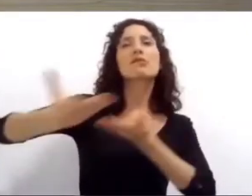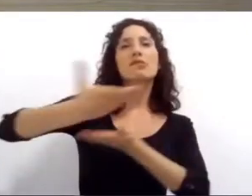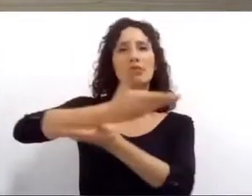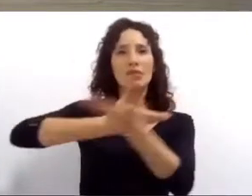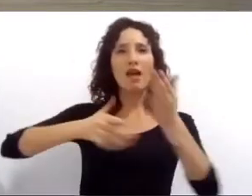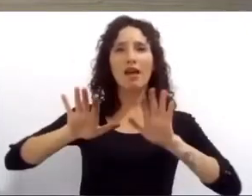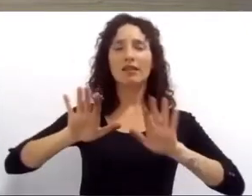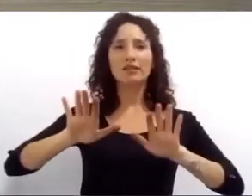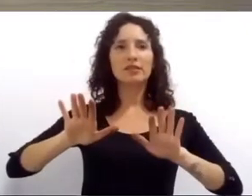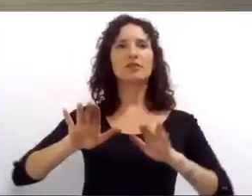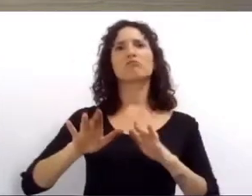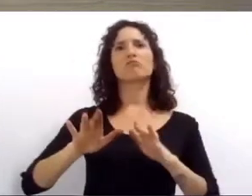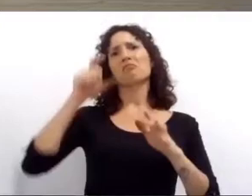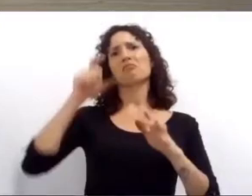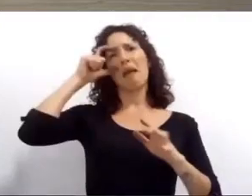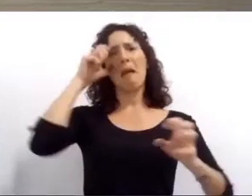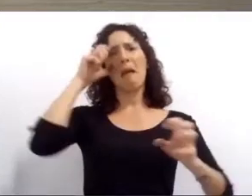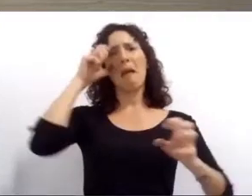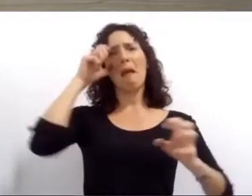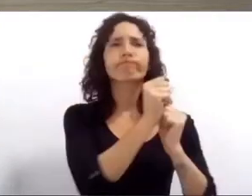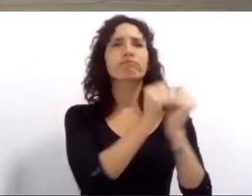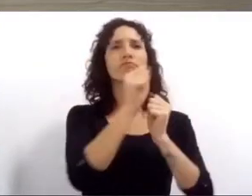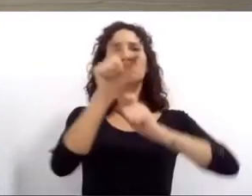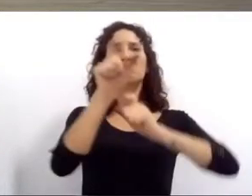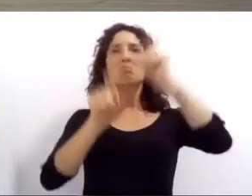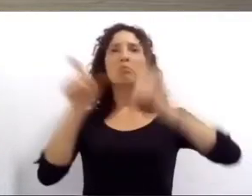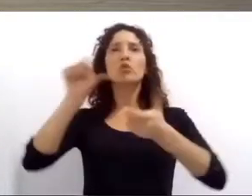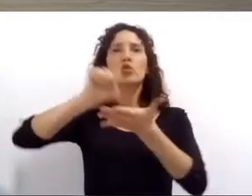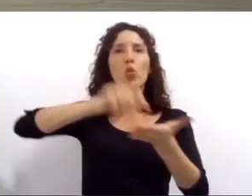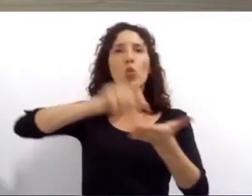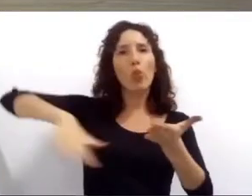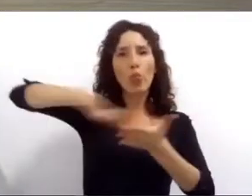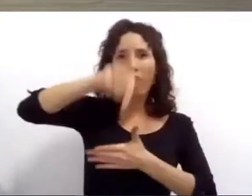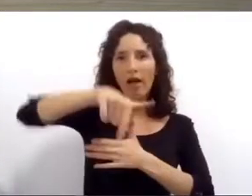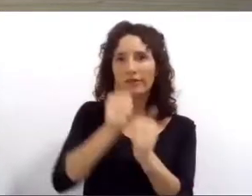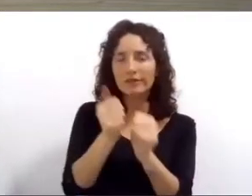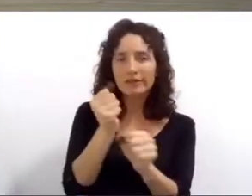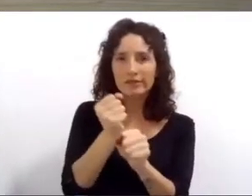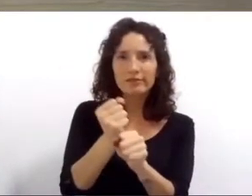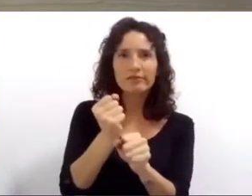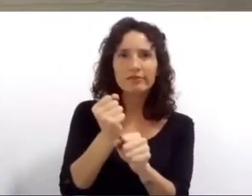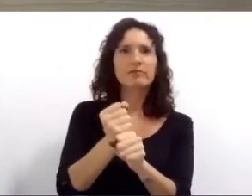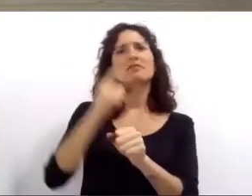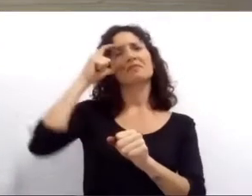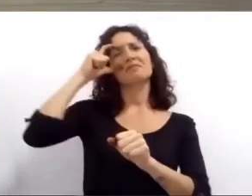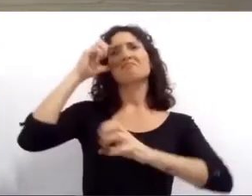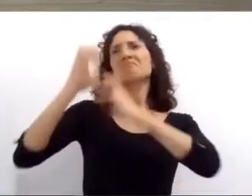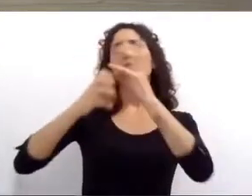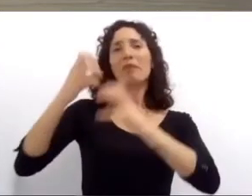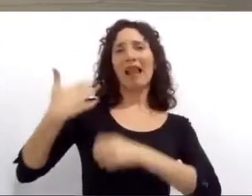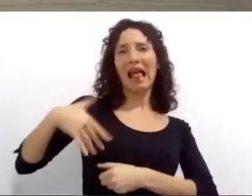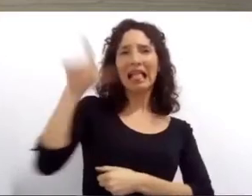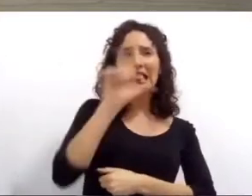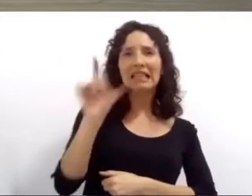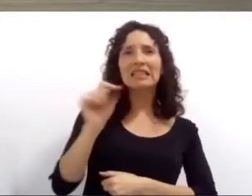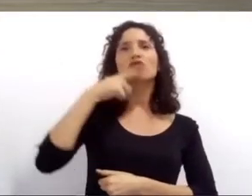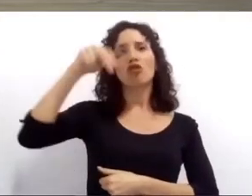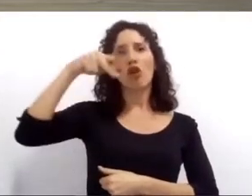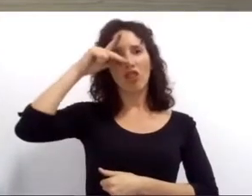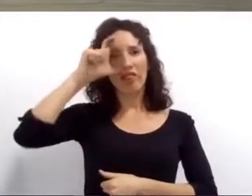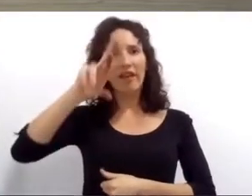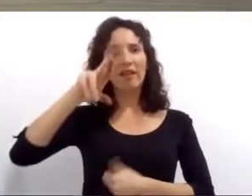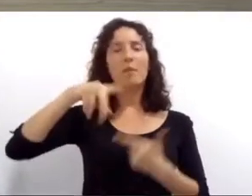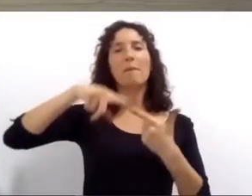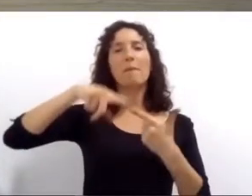escala con empresas y actores locales. El polo tecnológico, la empresa Liliana, empresas textiles como Sonder, Melocotón,